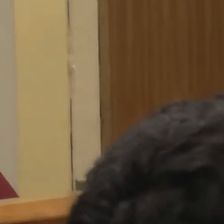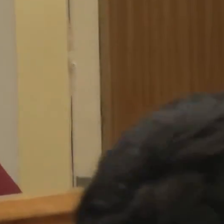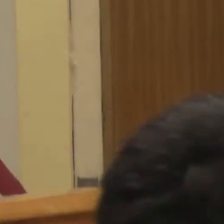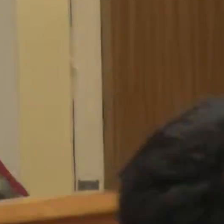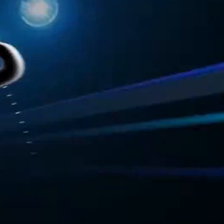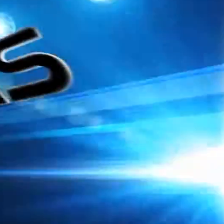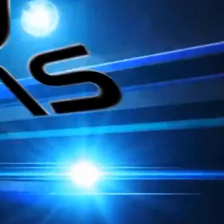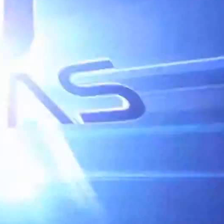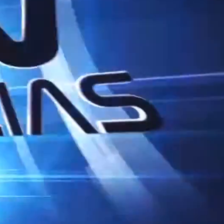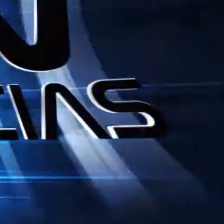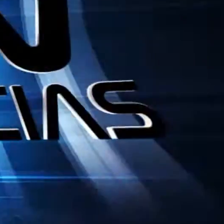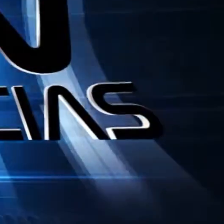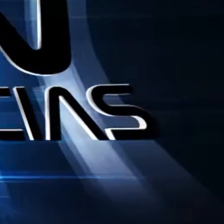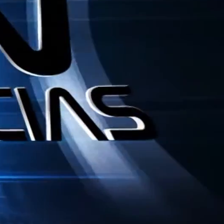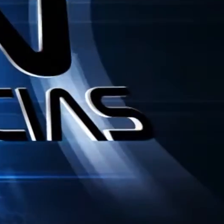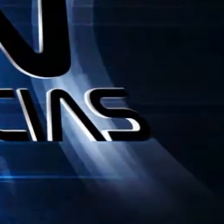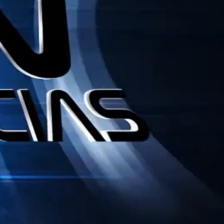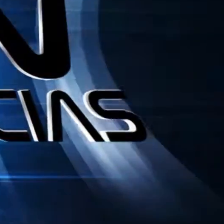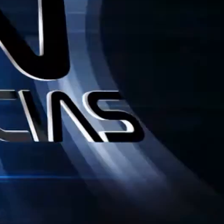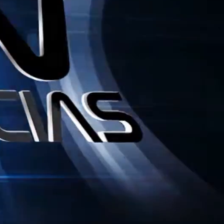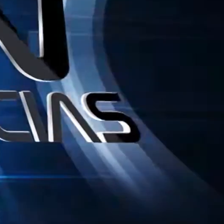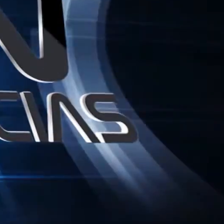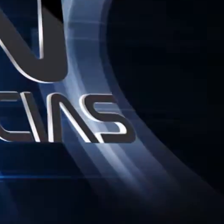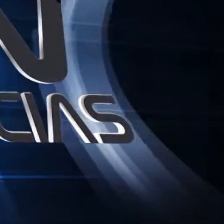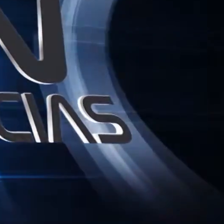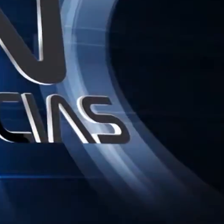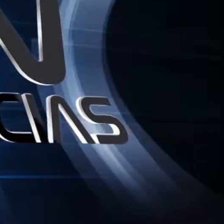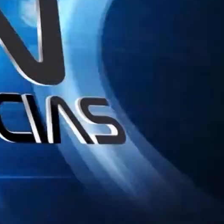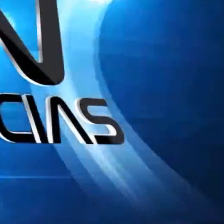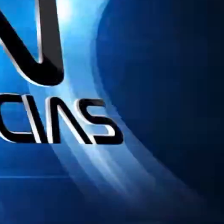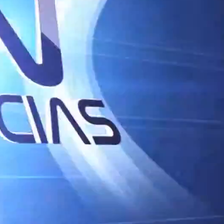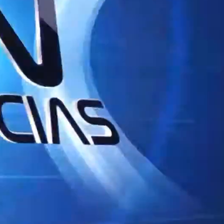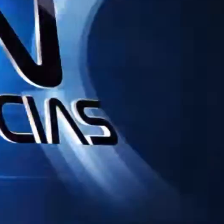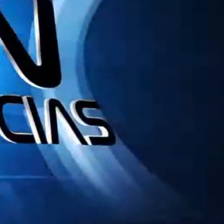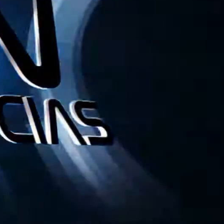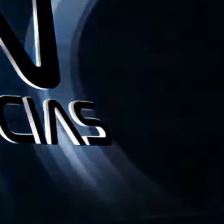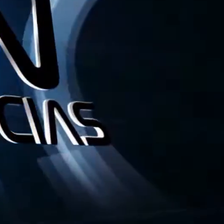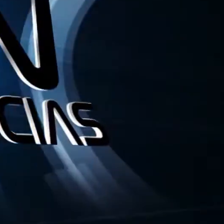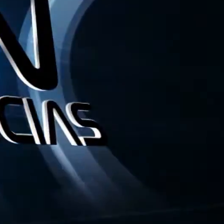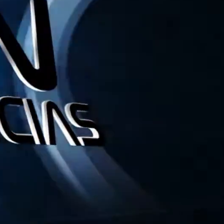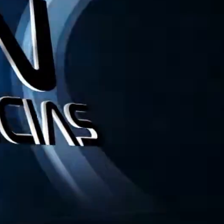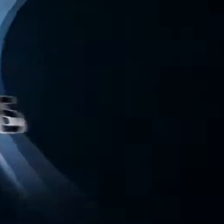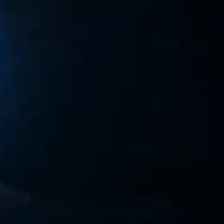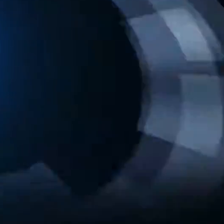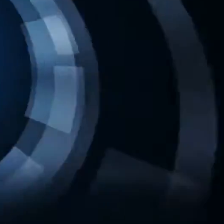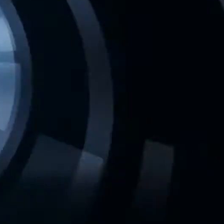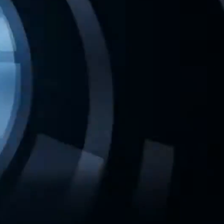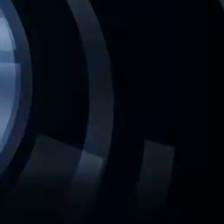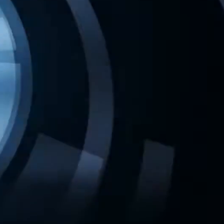asesoraba al gobierno... CC por Antarctica Films